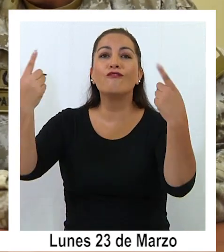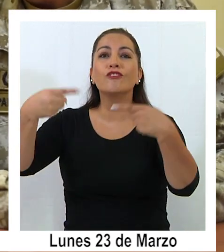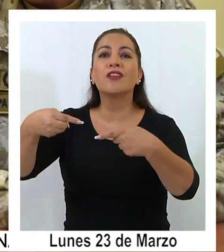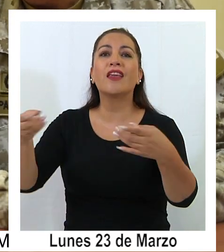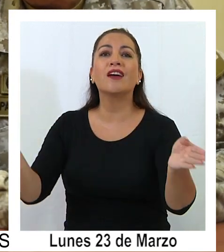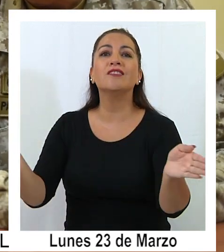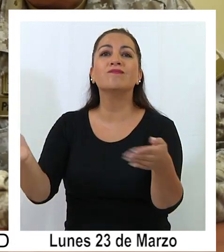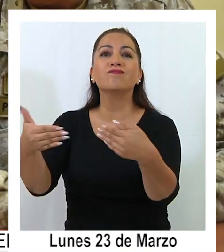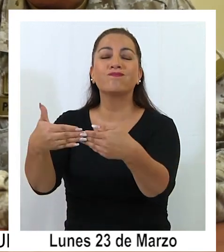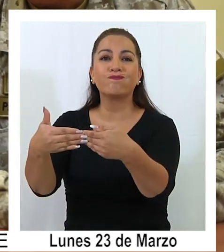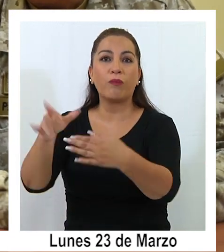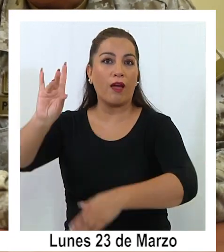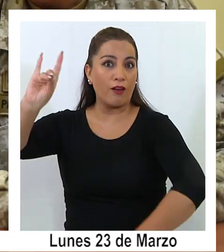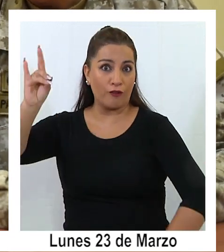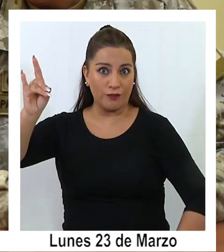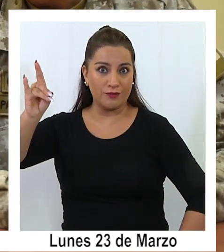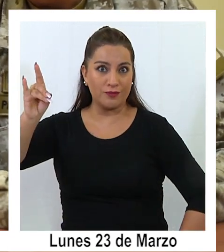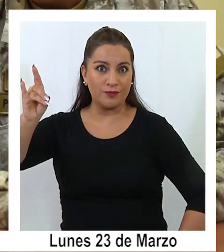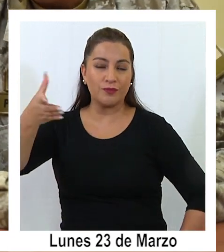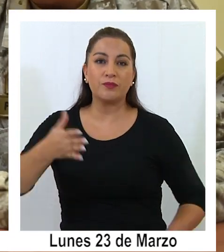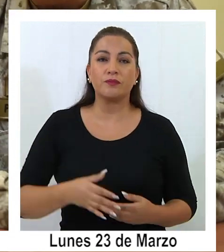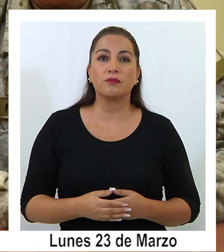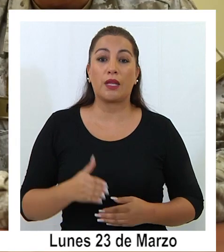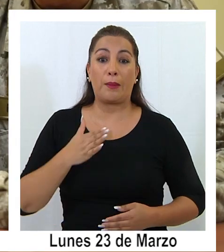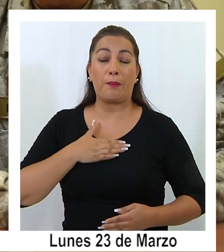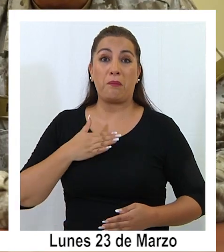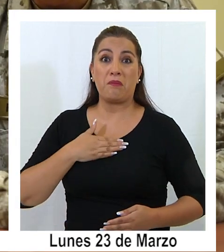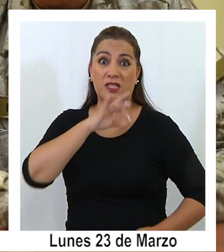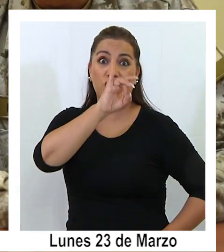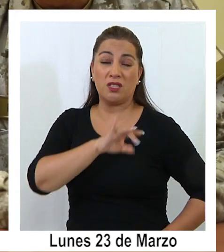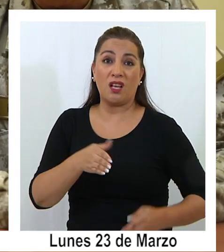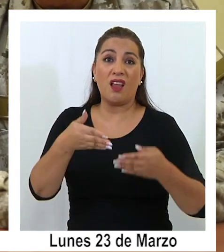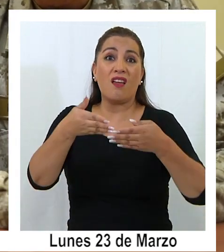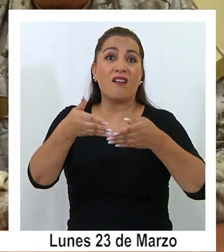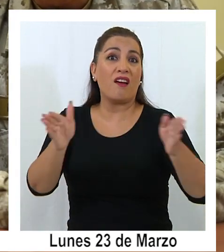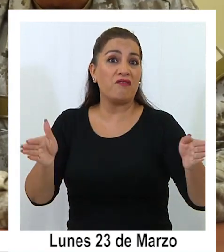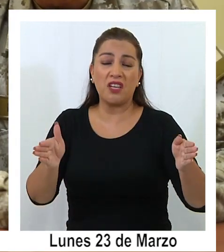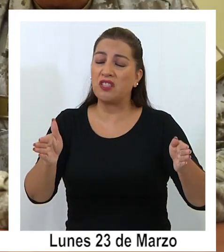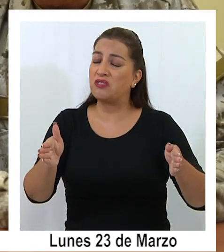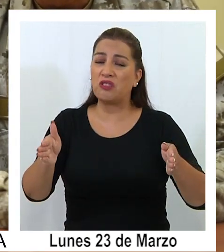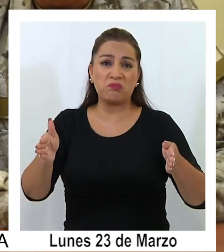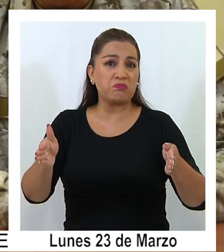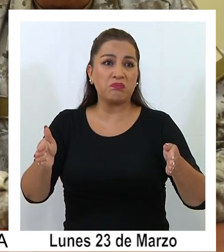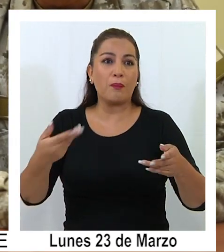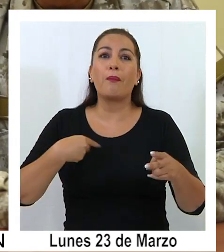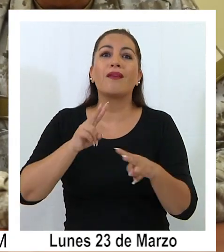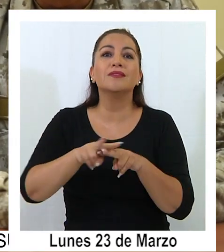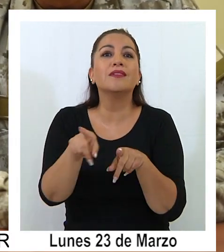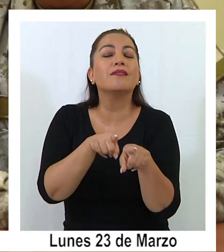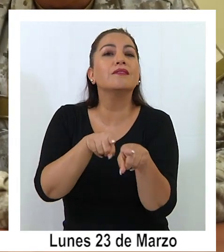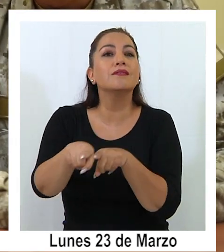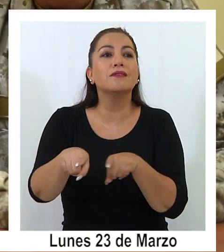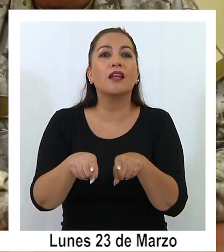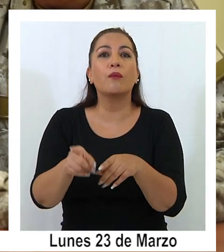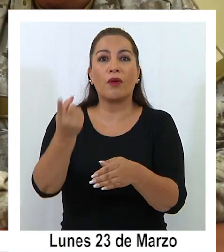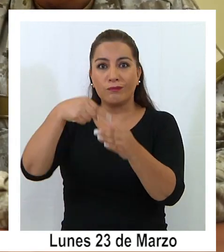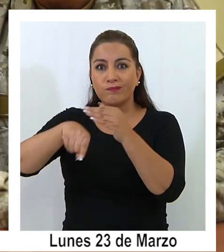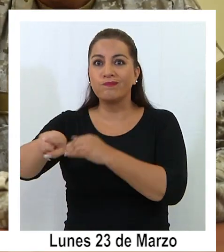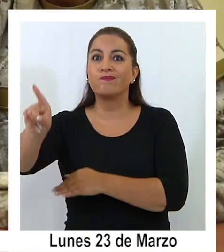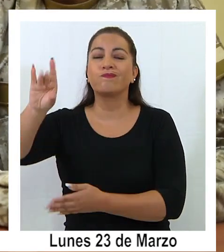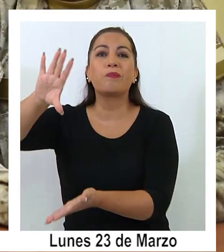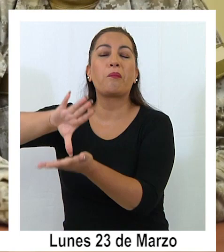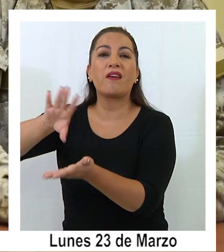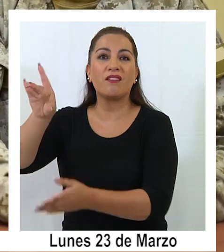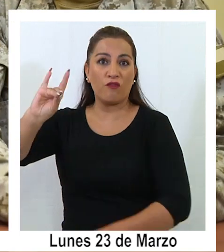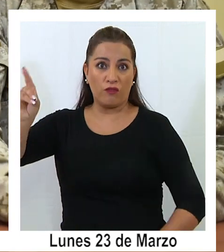frontera por parte de Bolivia. Nuestra frontera siempre estuvo abierta, disponible para que hicieran los trámites y poder cruzar a su país,